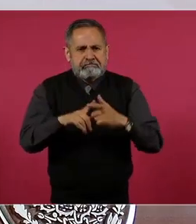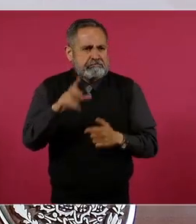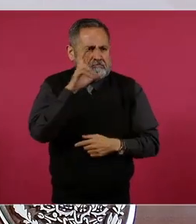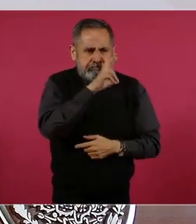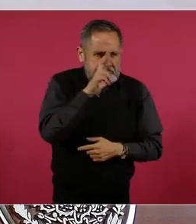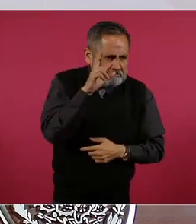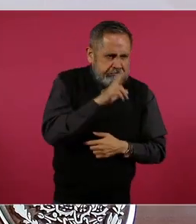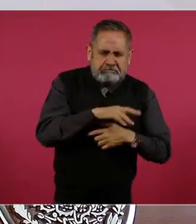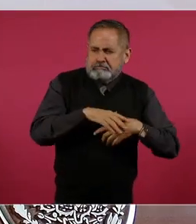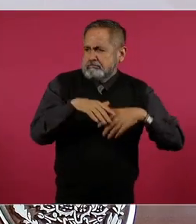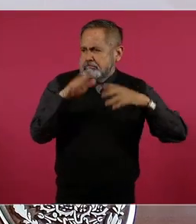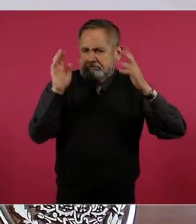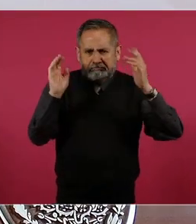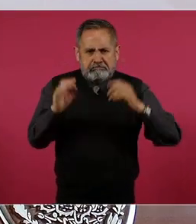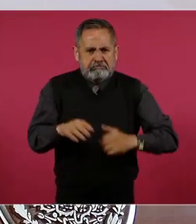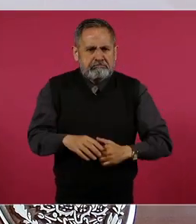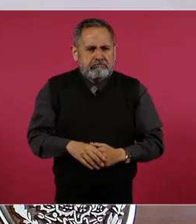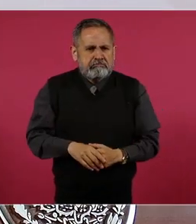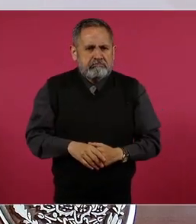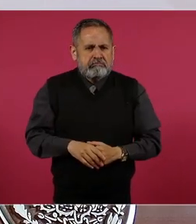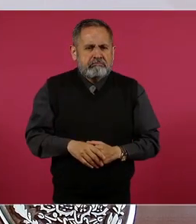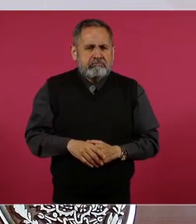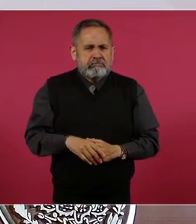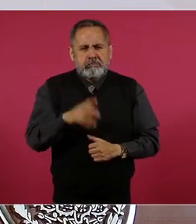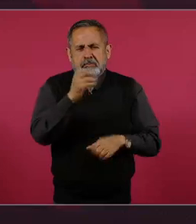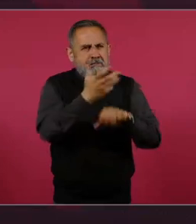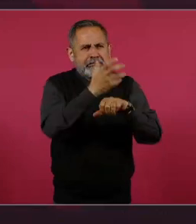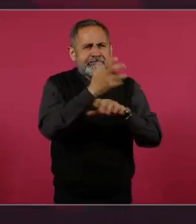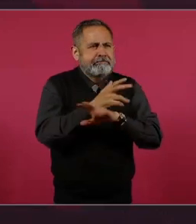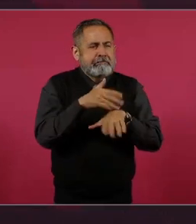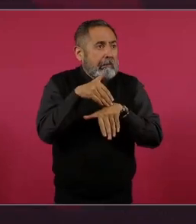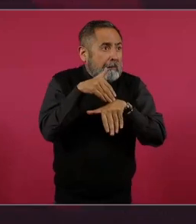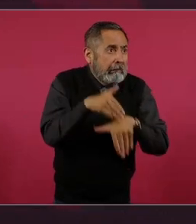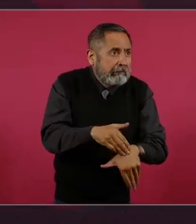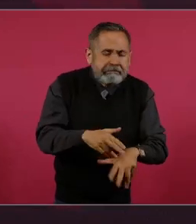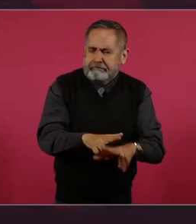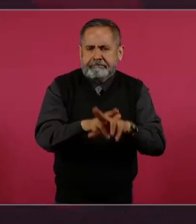ruso o estadounidense.